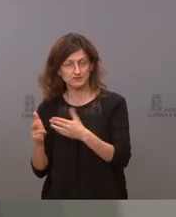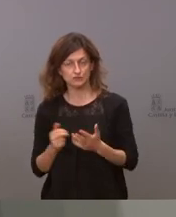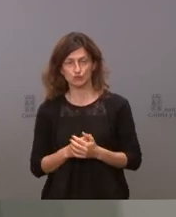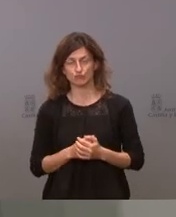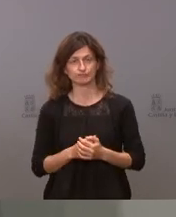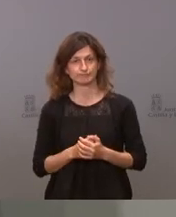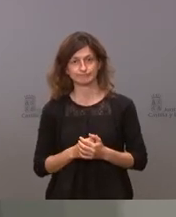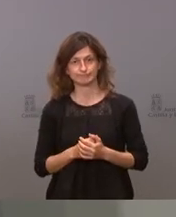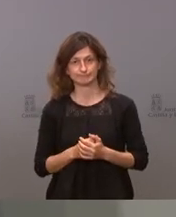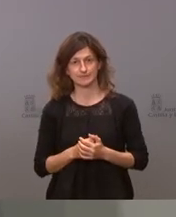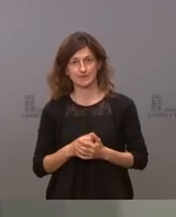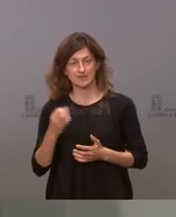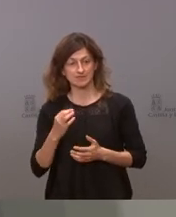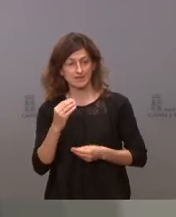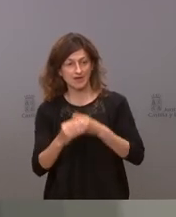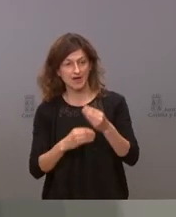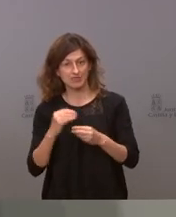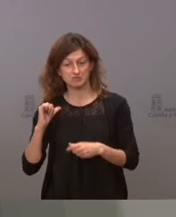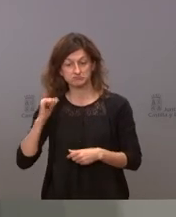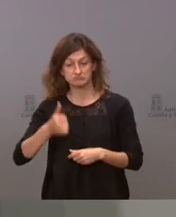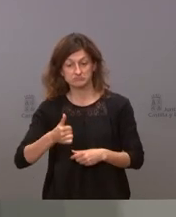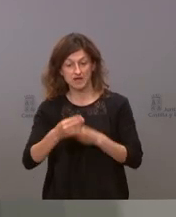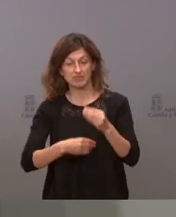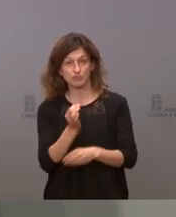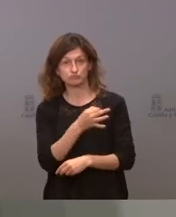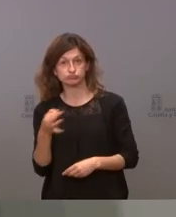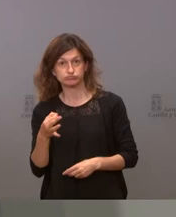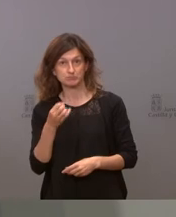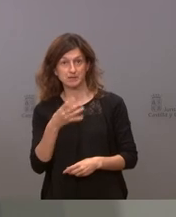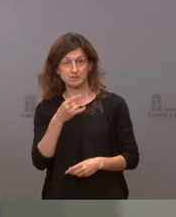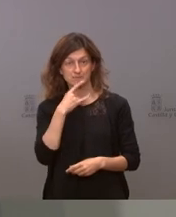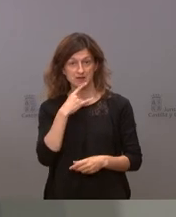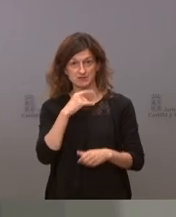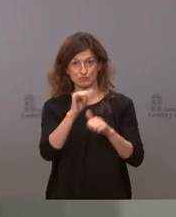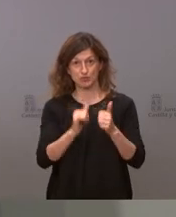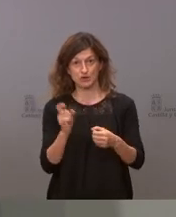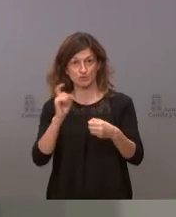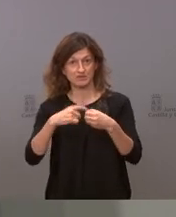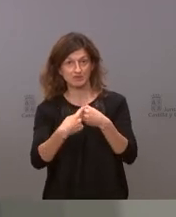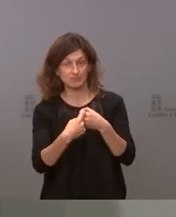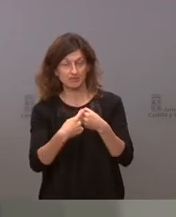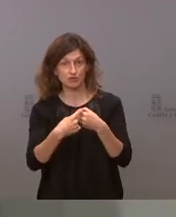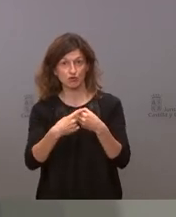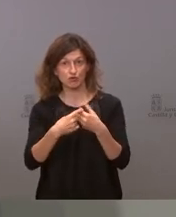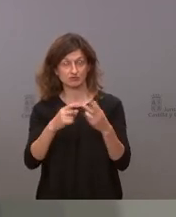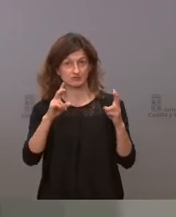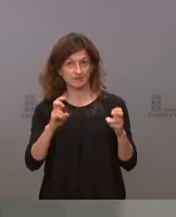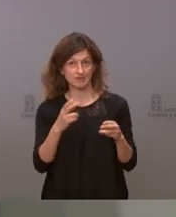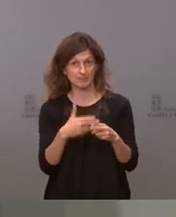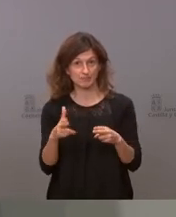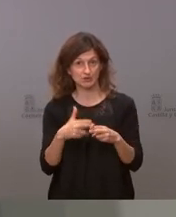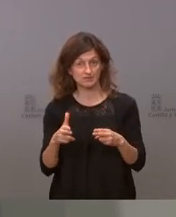si estamos haciendo bien las cosas si nuestro modelo de participación en los partidos